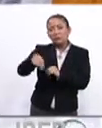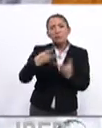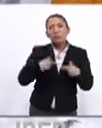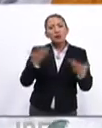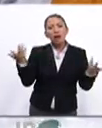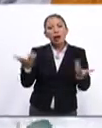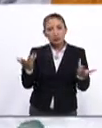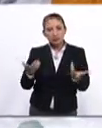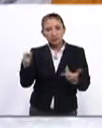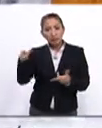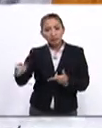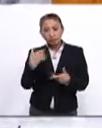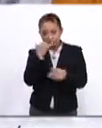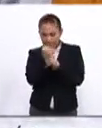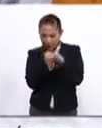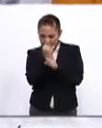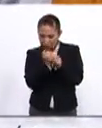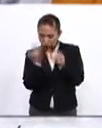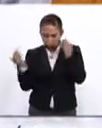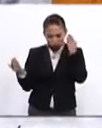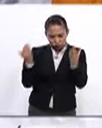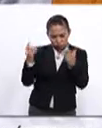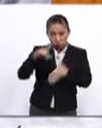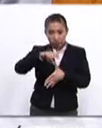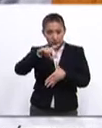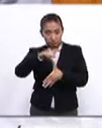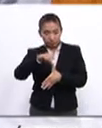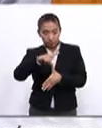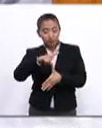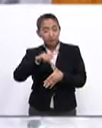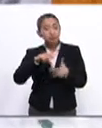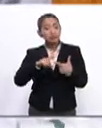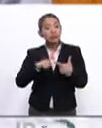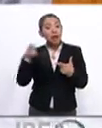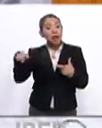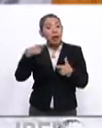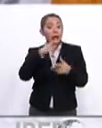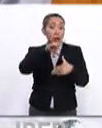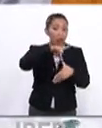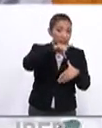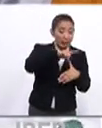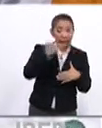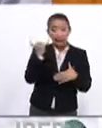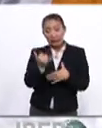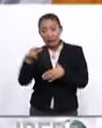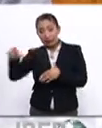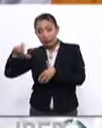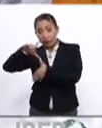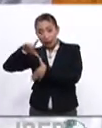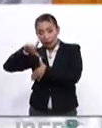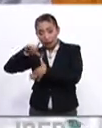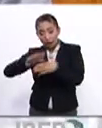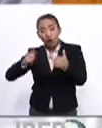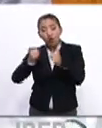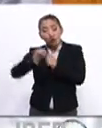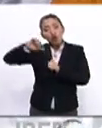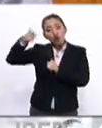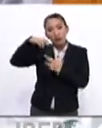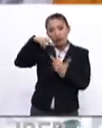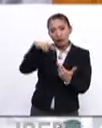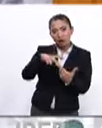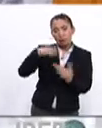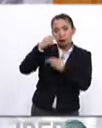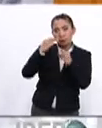que se dedica a los estudios comparados de América Latina entre América Latina y de América Latina con otras